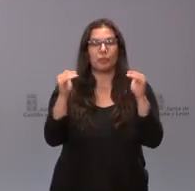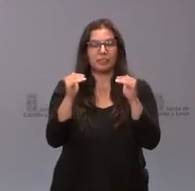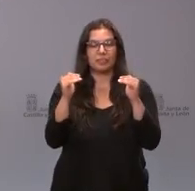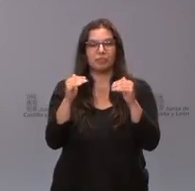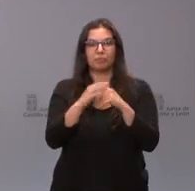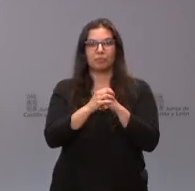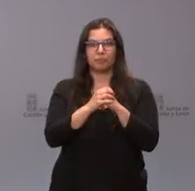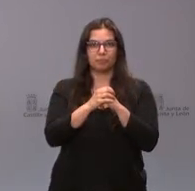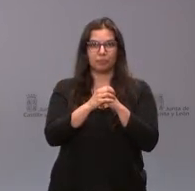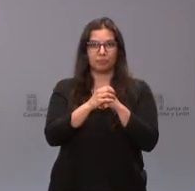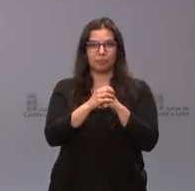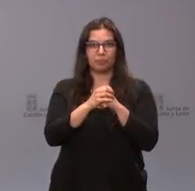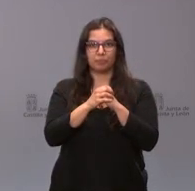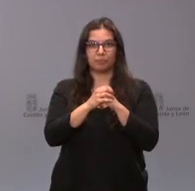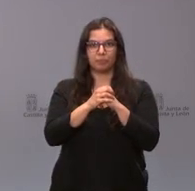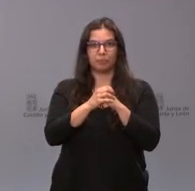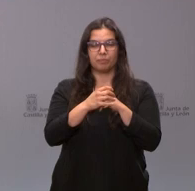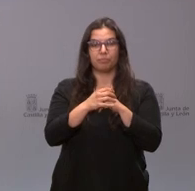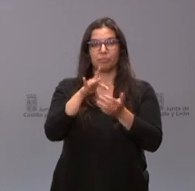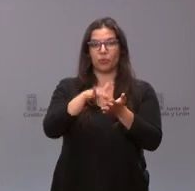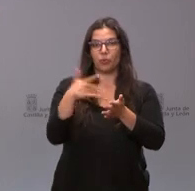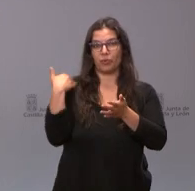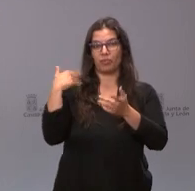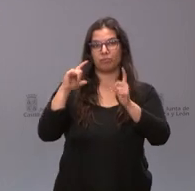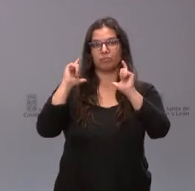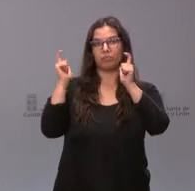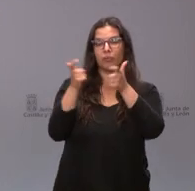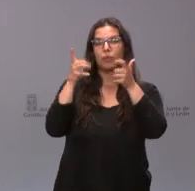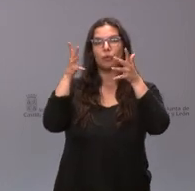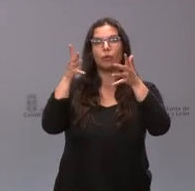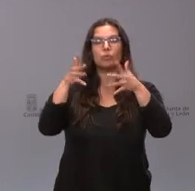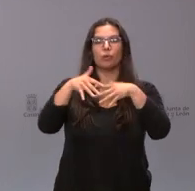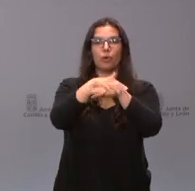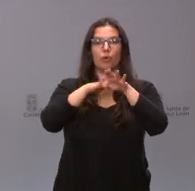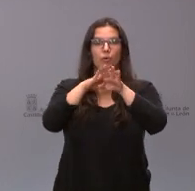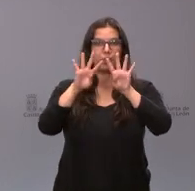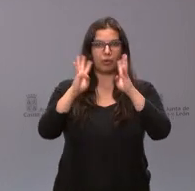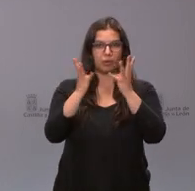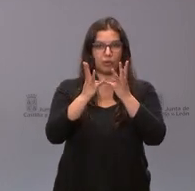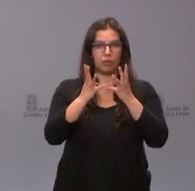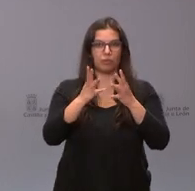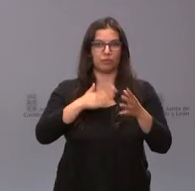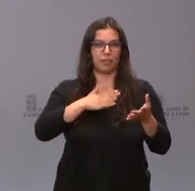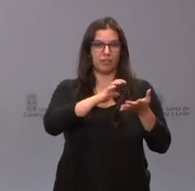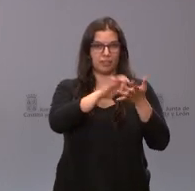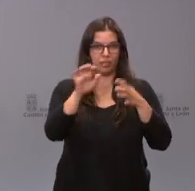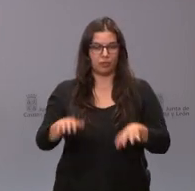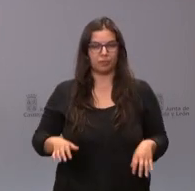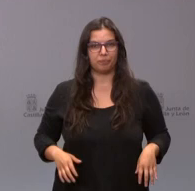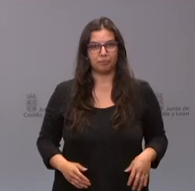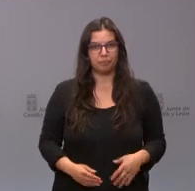en donde hemos celebrado una nueva sesión del Consejo de Gobierno de Castilla y León,